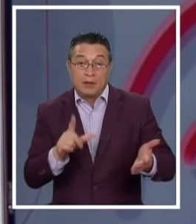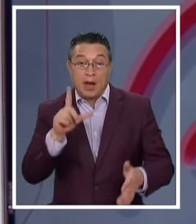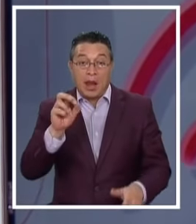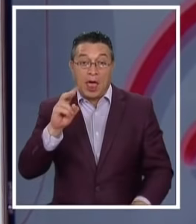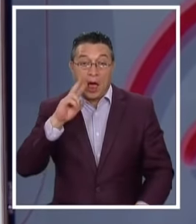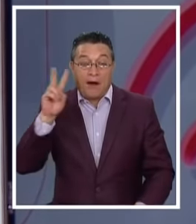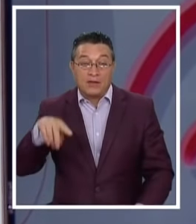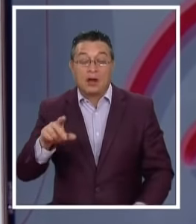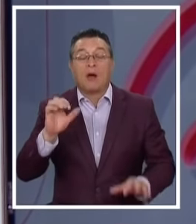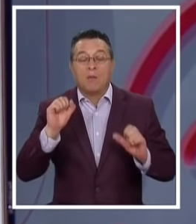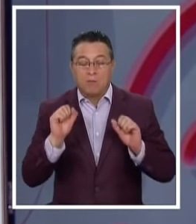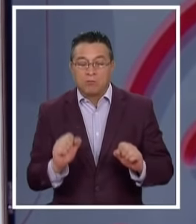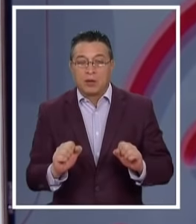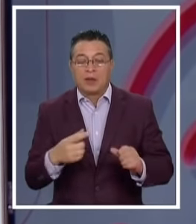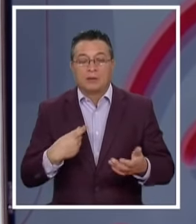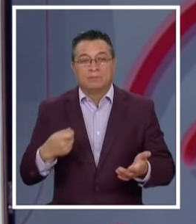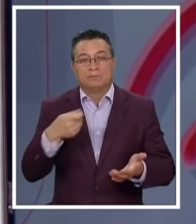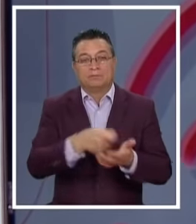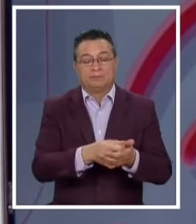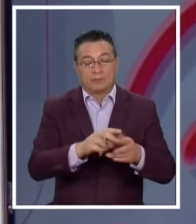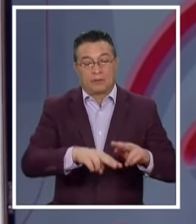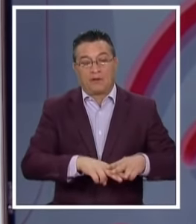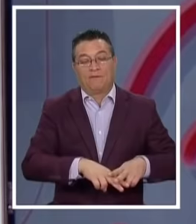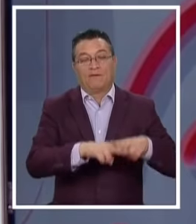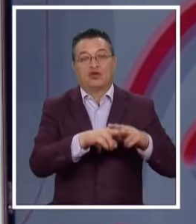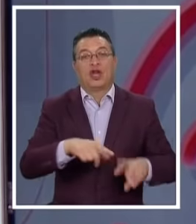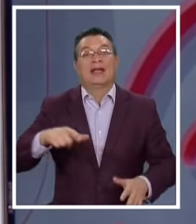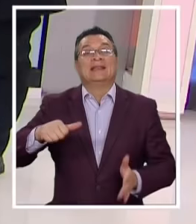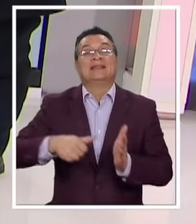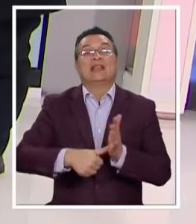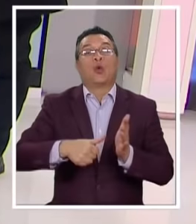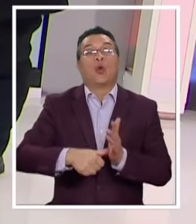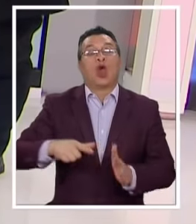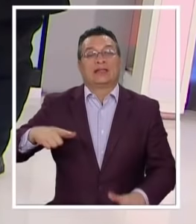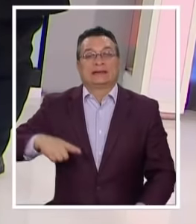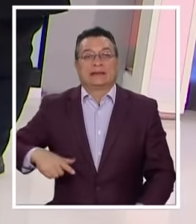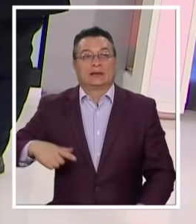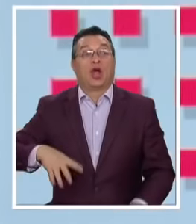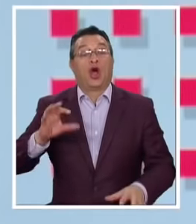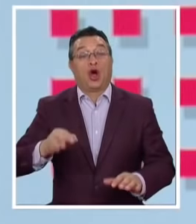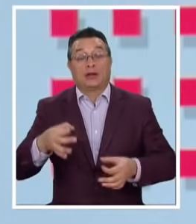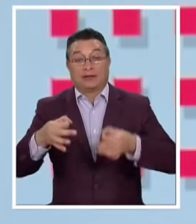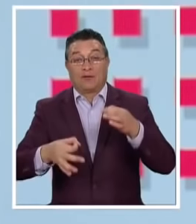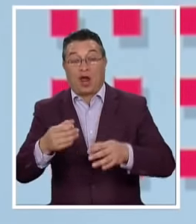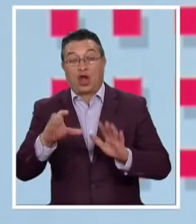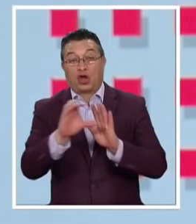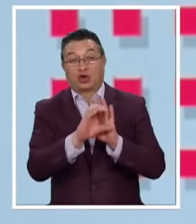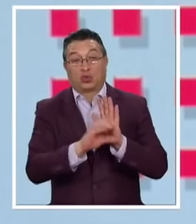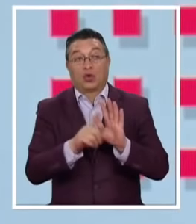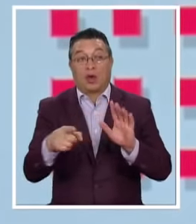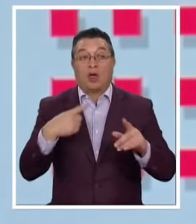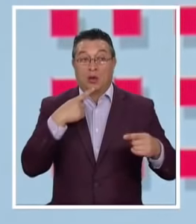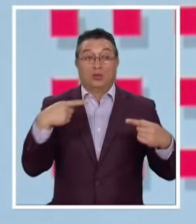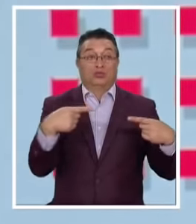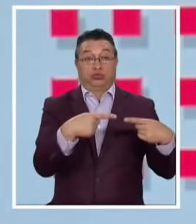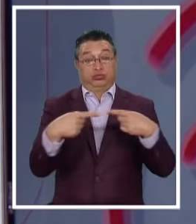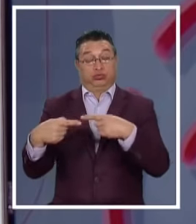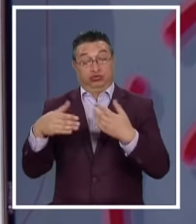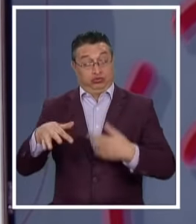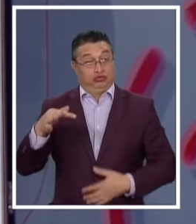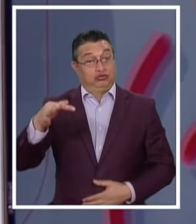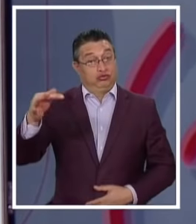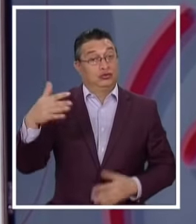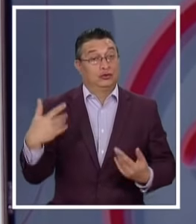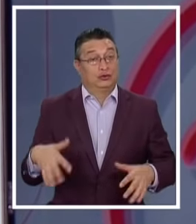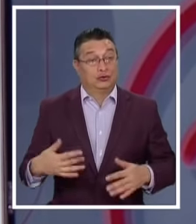Para echarle mano A los fondos Del seguro de cesantía Y también se irán a recurrir O no al tribunal constitucional Que es la gran discusión Que tiene por delante El Ejecutivo